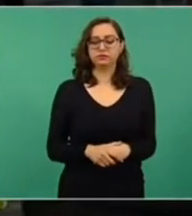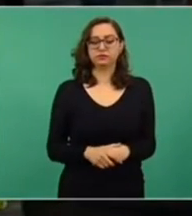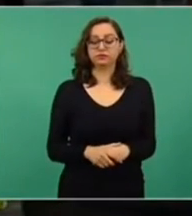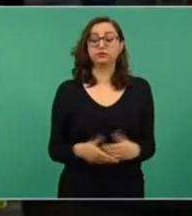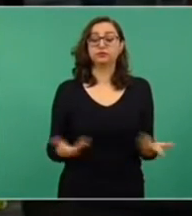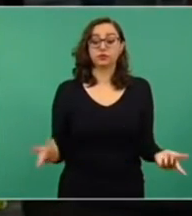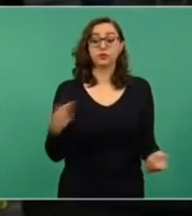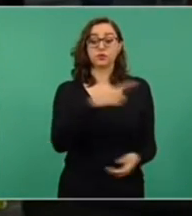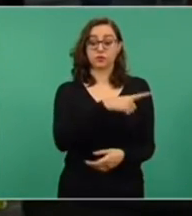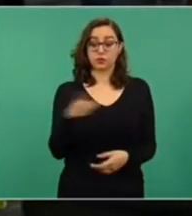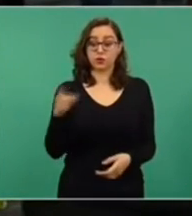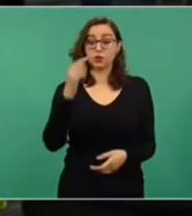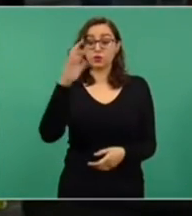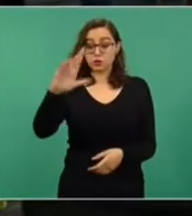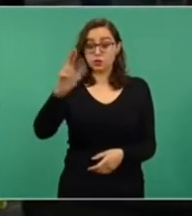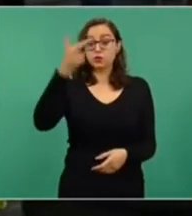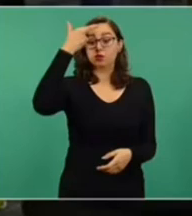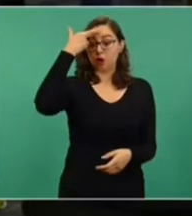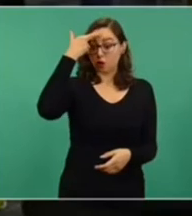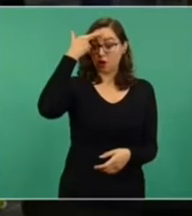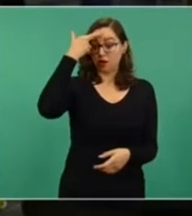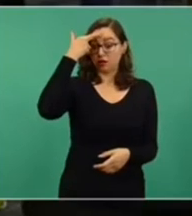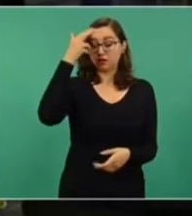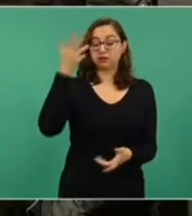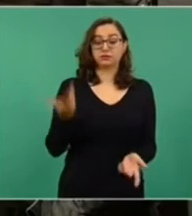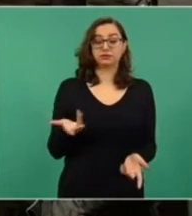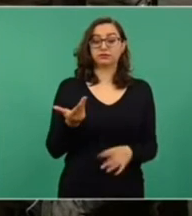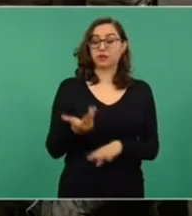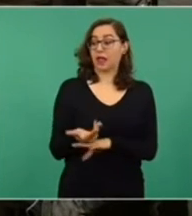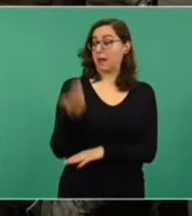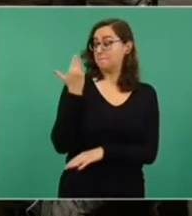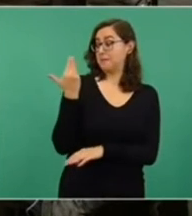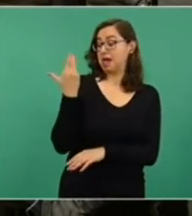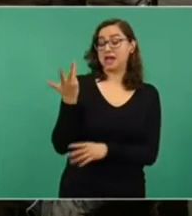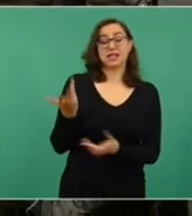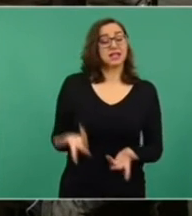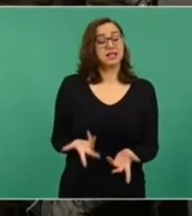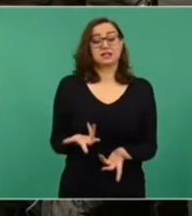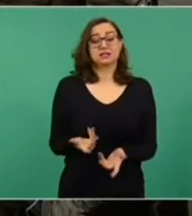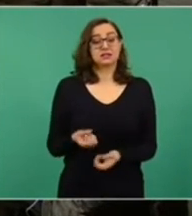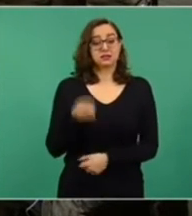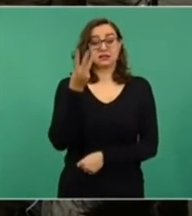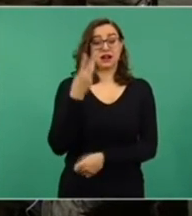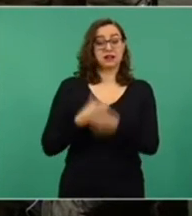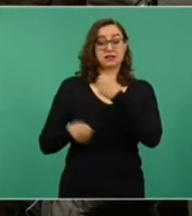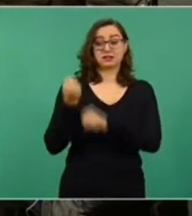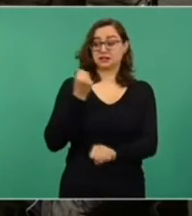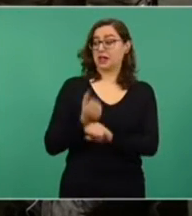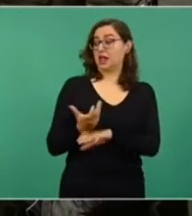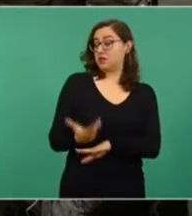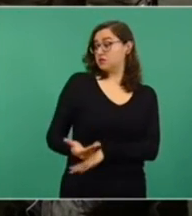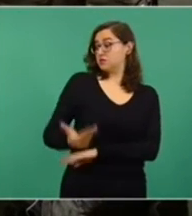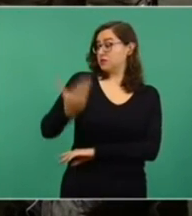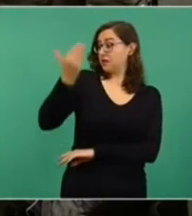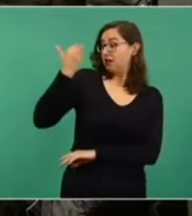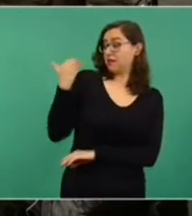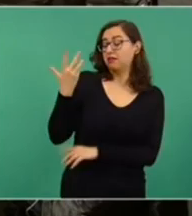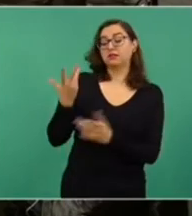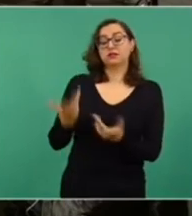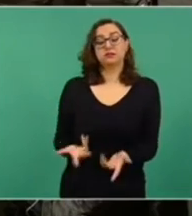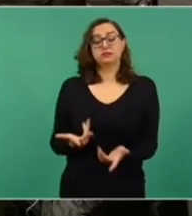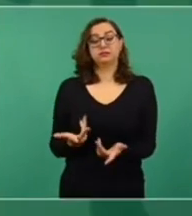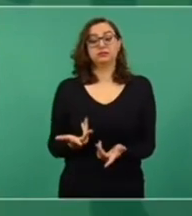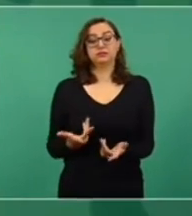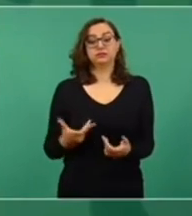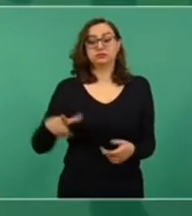acuérdense de que hasta hace poco el gobierno estaba tomado por un grupo que se